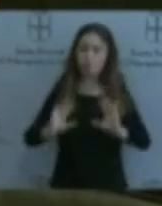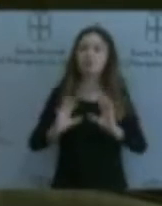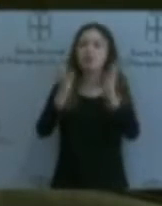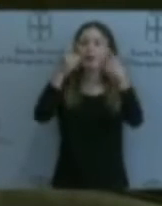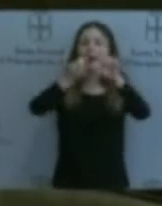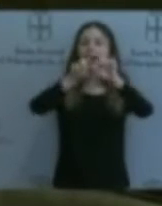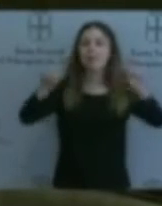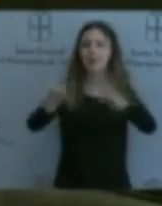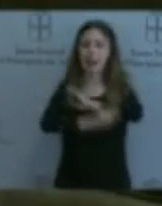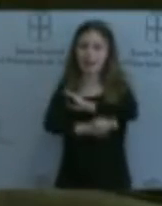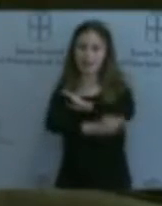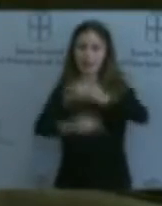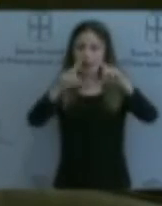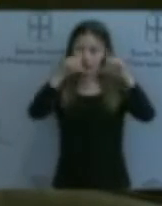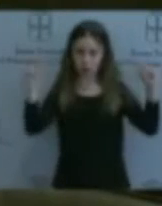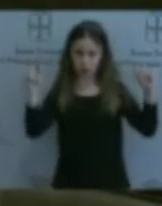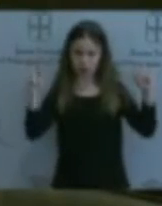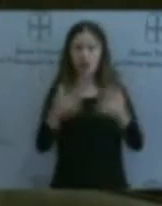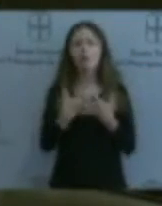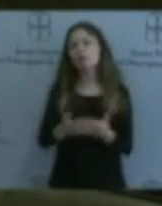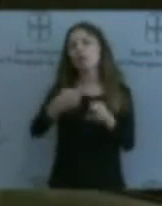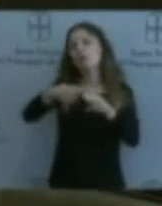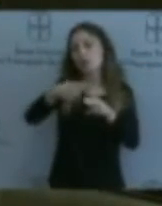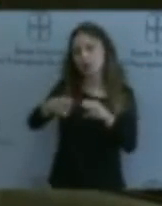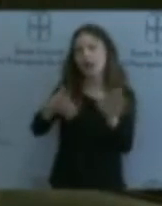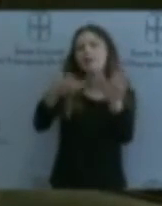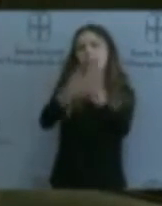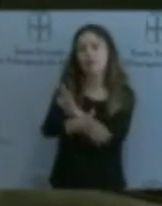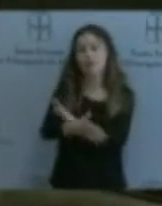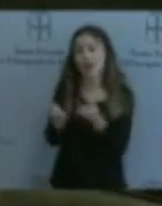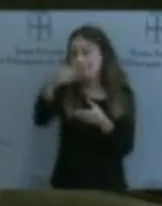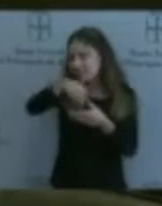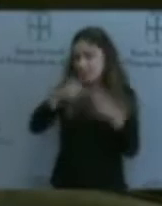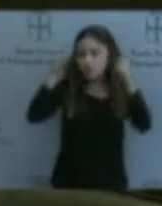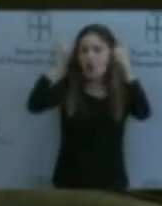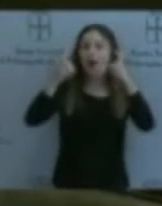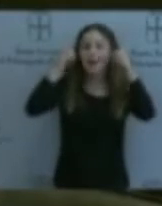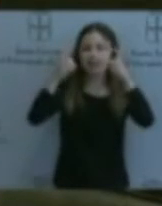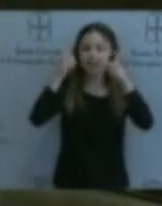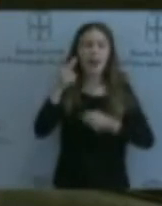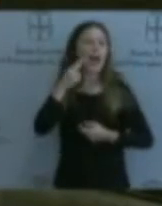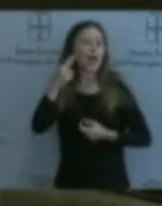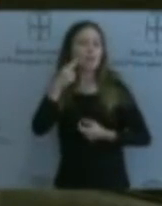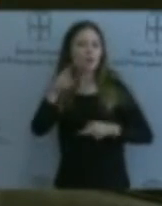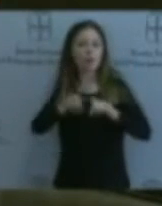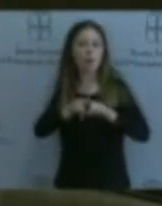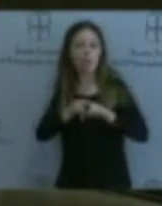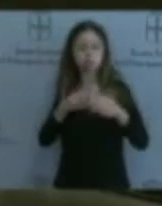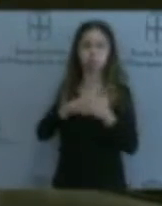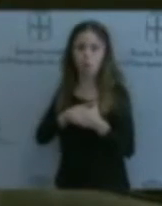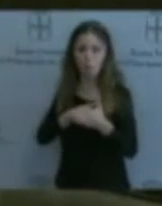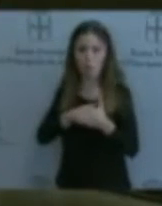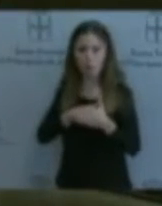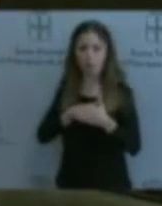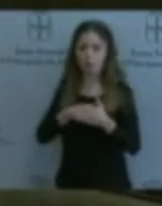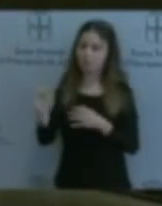voluntad política, y eso supone, entre otras cosas, intentar que el miedo no nos atenace, que es algo que habitualmente parece que le pasa a